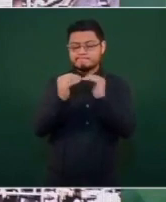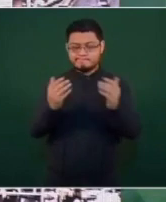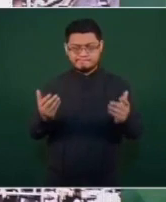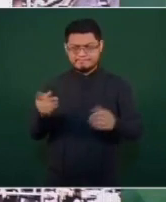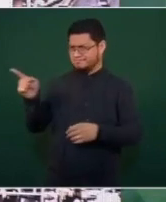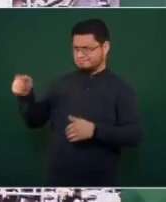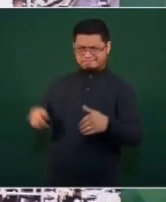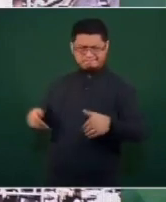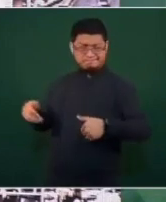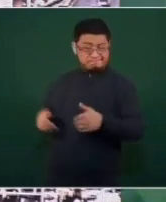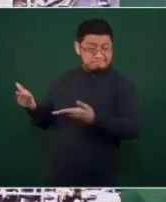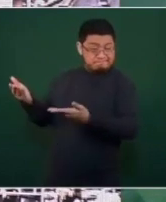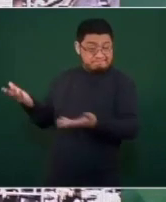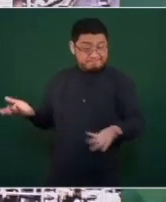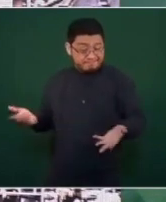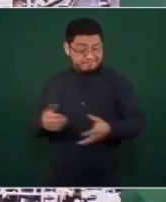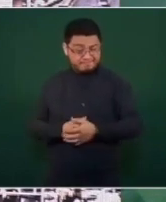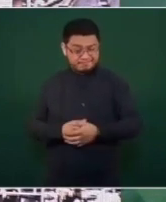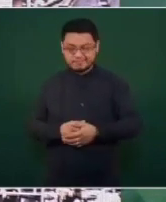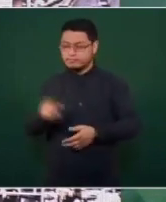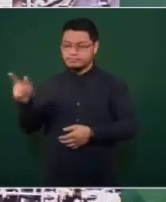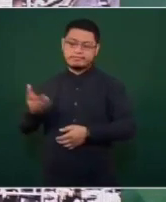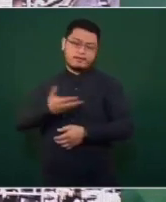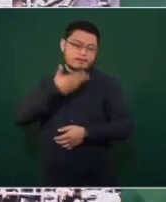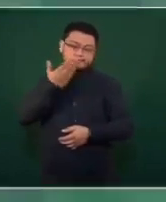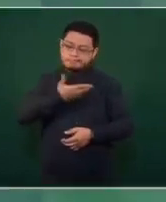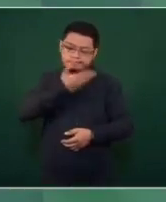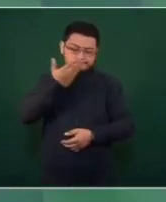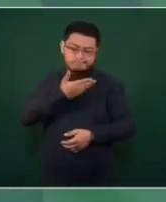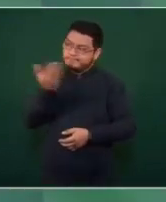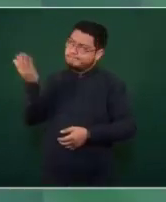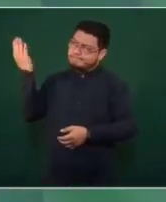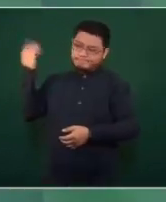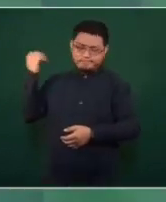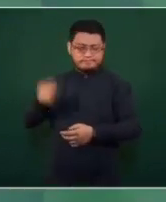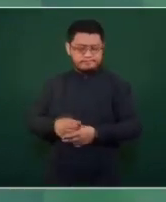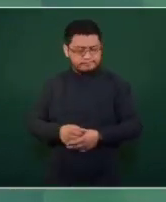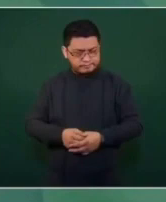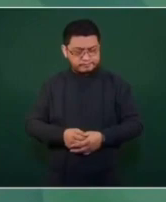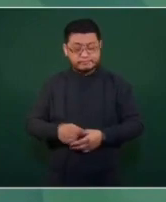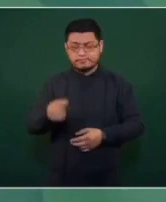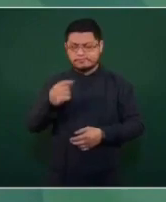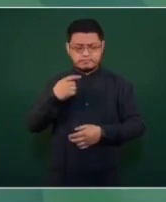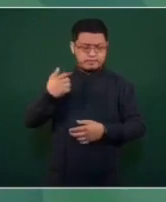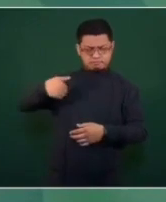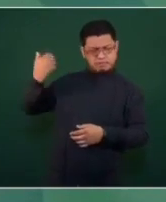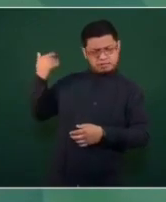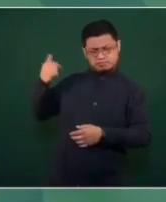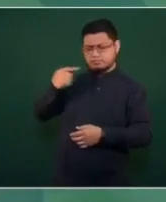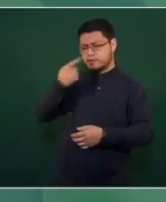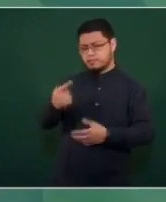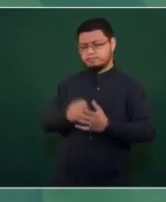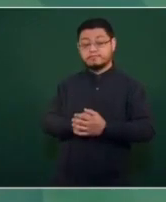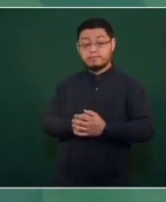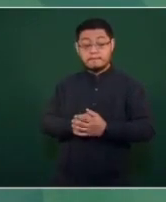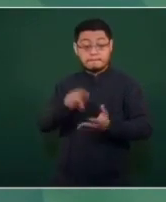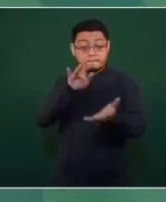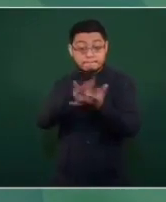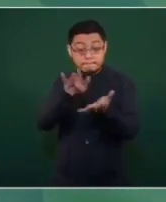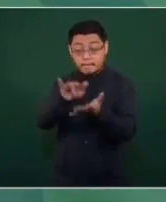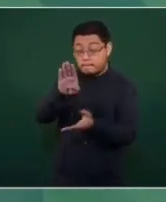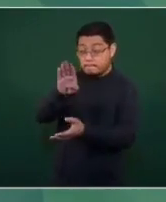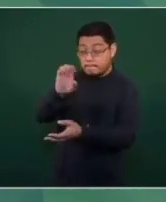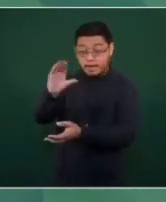estaban tan mal acostumbrados de que cuando dijimos que se iban a ampliar las becas para tener más